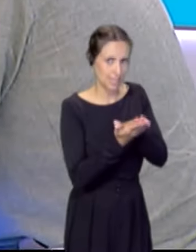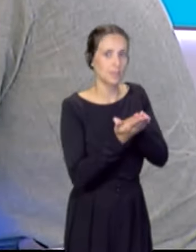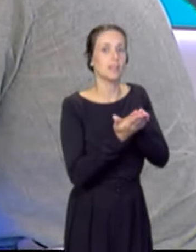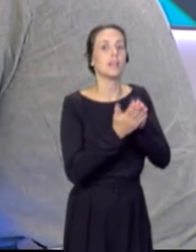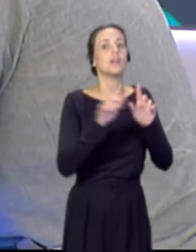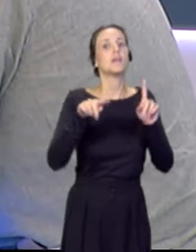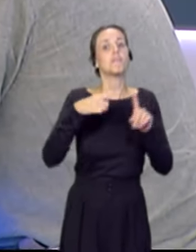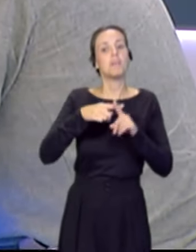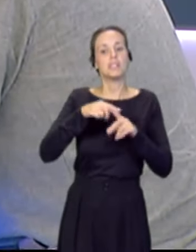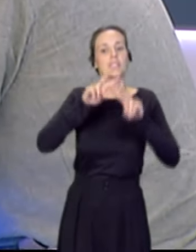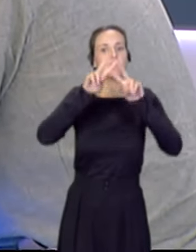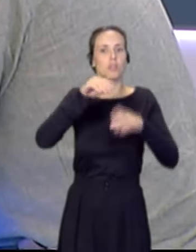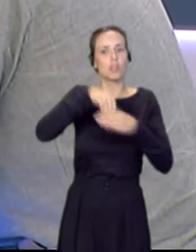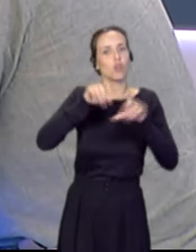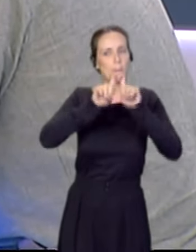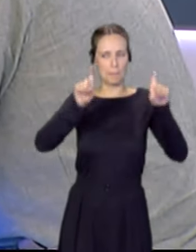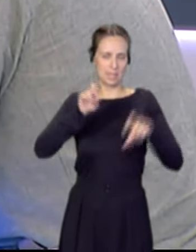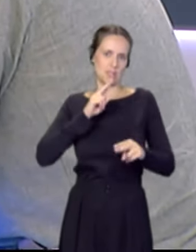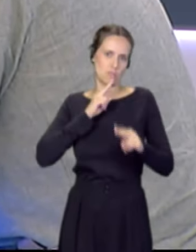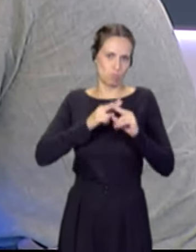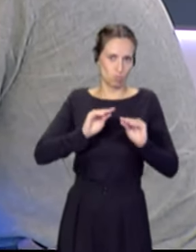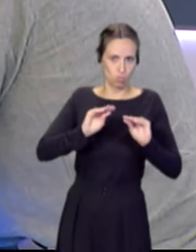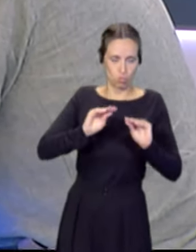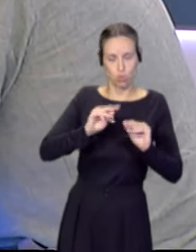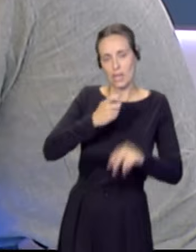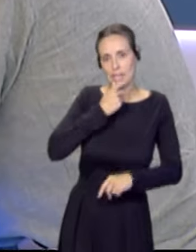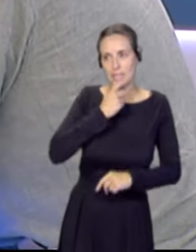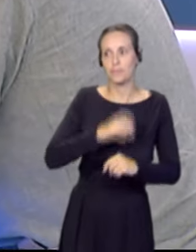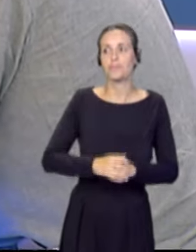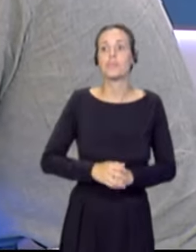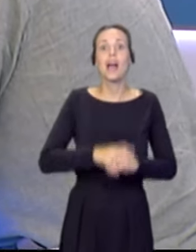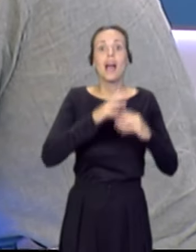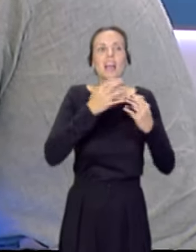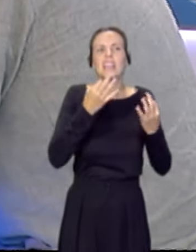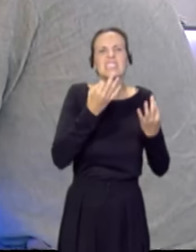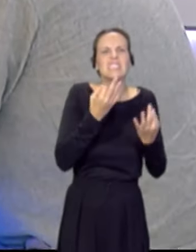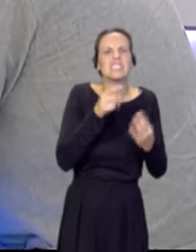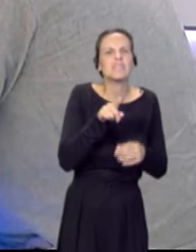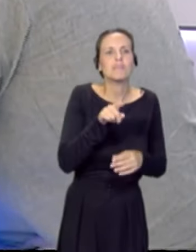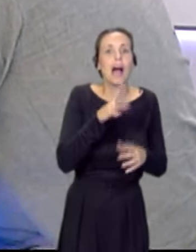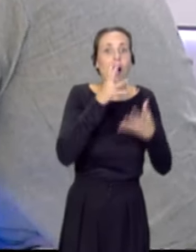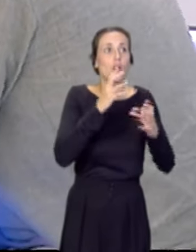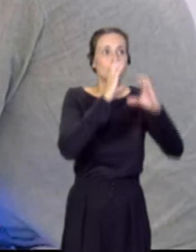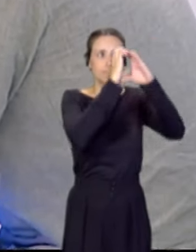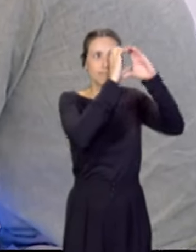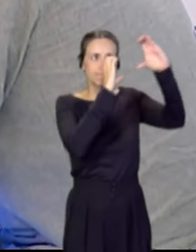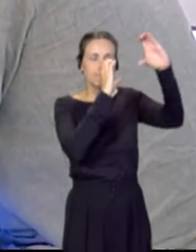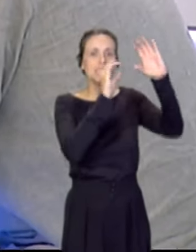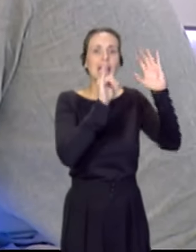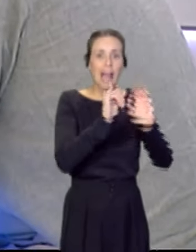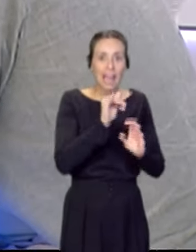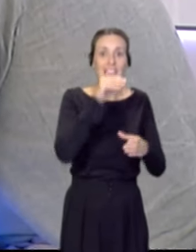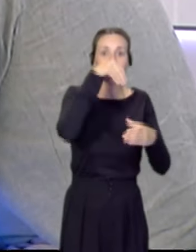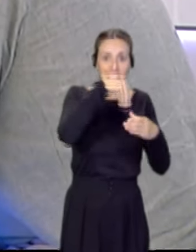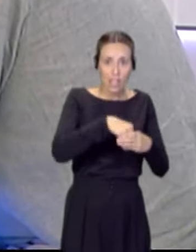Bridges. ¿En qué consiste? Para que la gente entienda, a día de hoy hay unos telescopios en el Observatorio de Dizaña pero que han sido financiados con